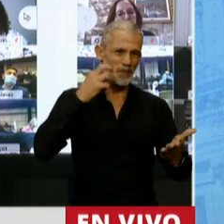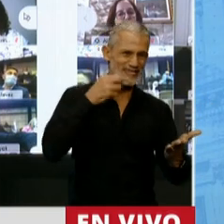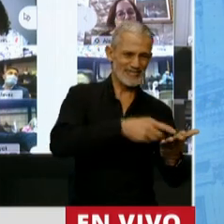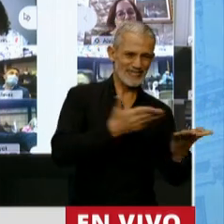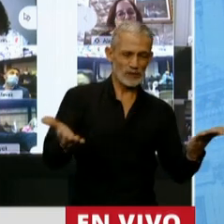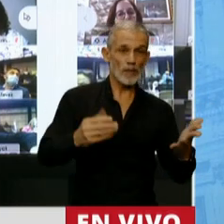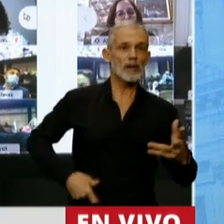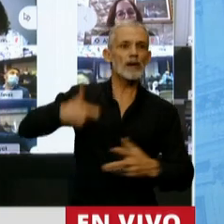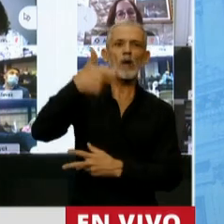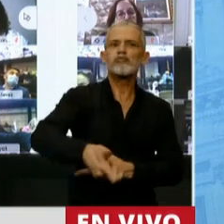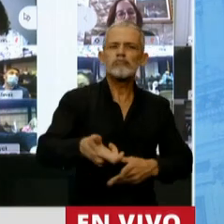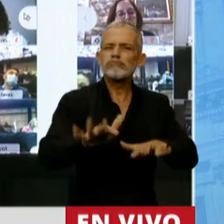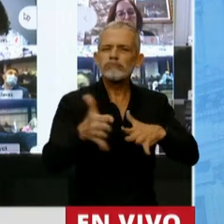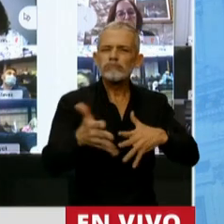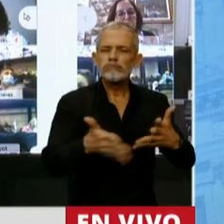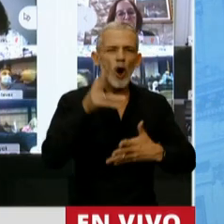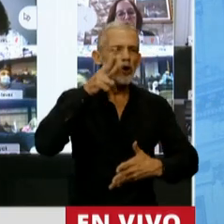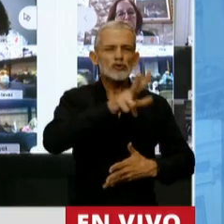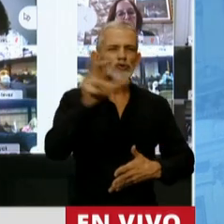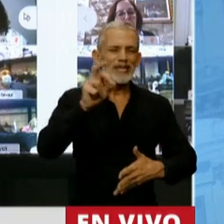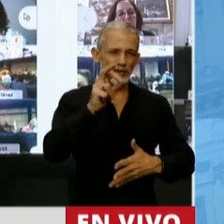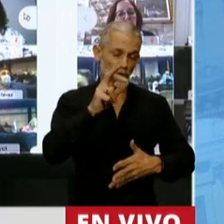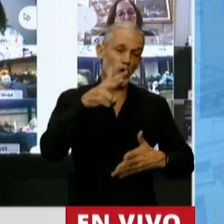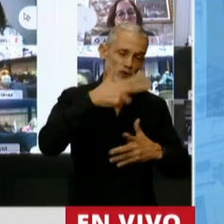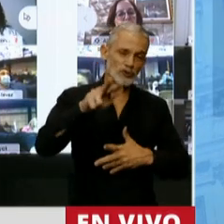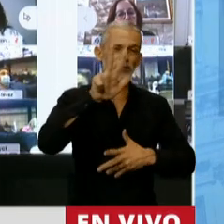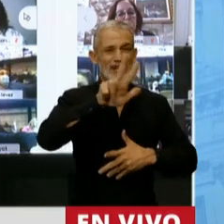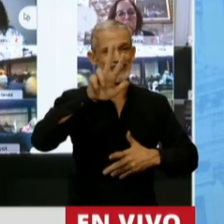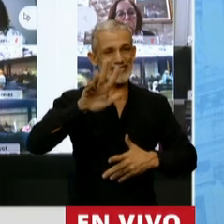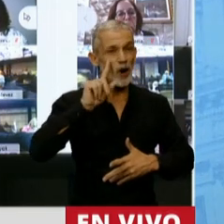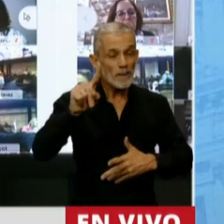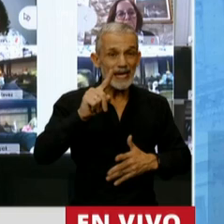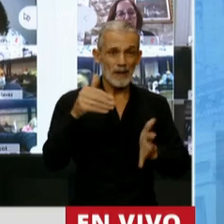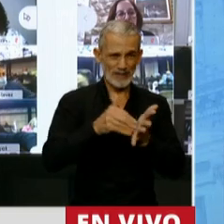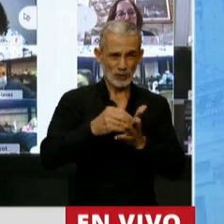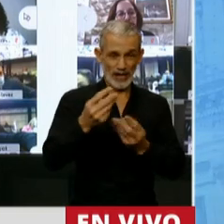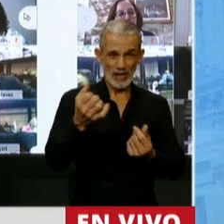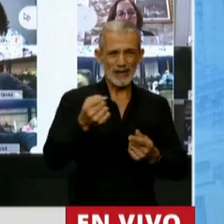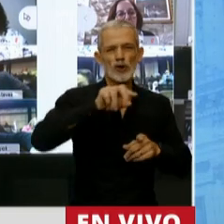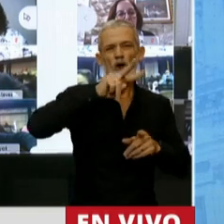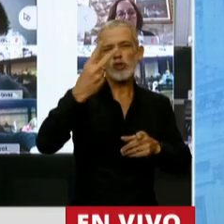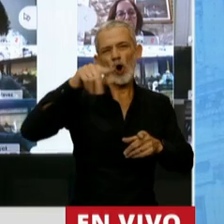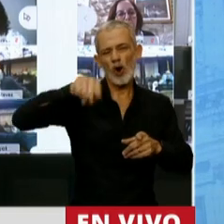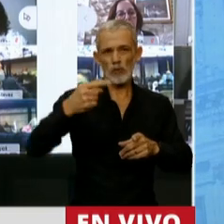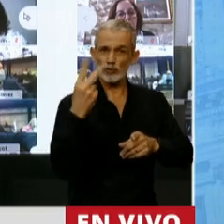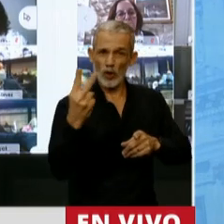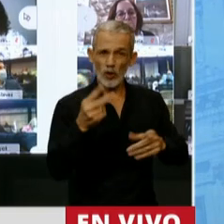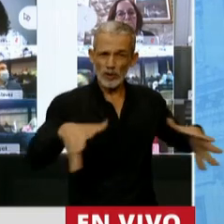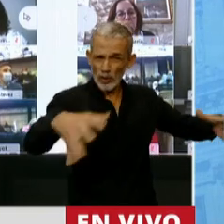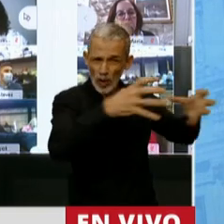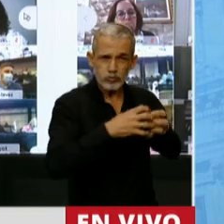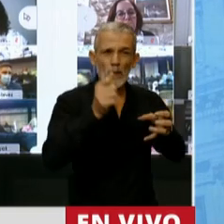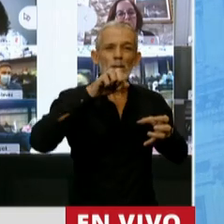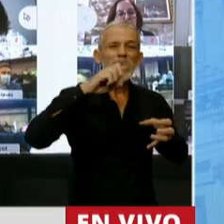partir de una inversión proyectada en 835 mil millones de pesos o 2.2 del PBI.